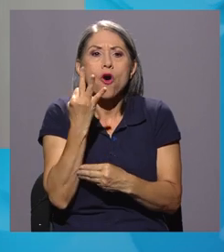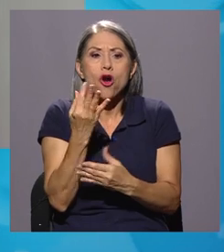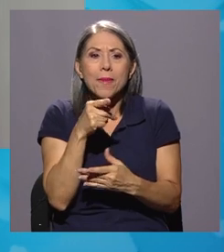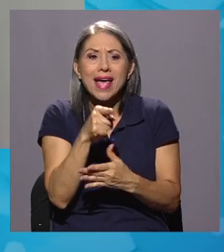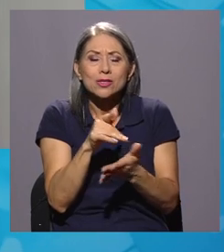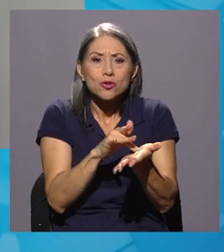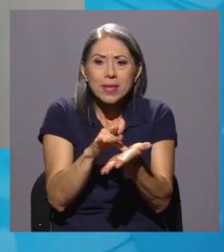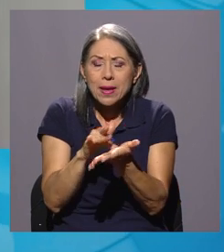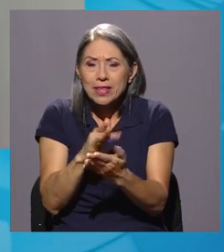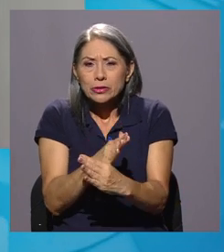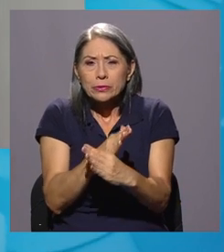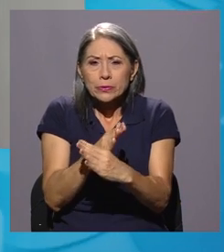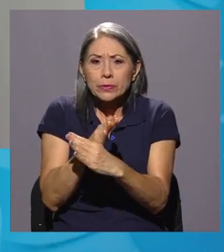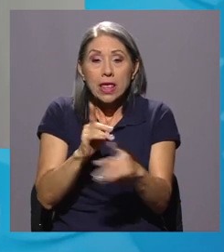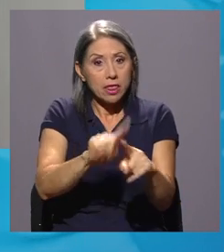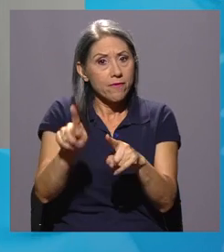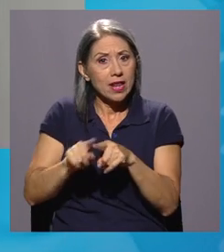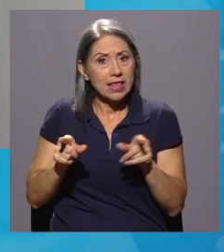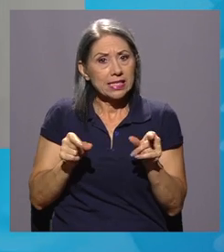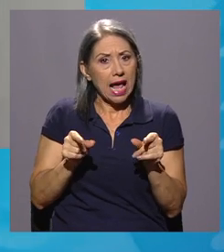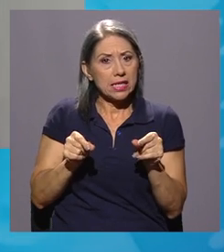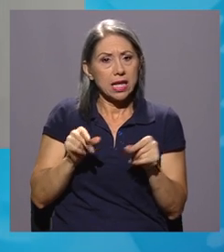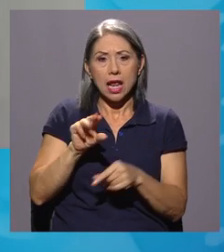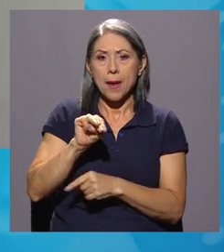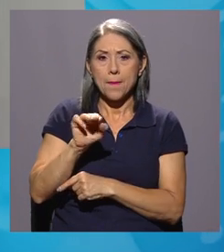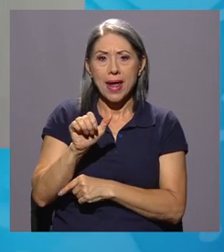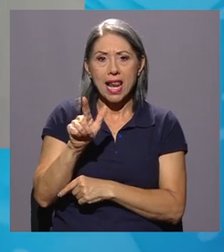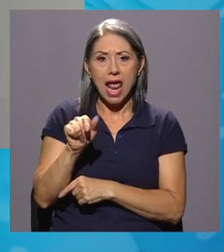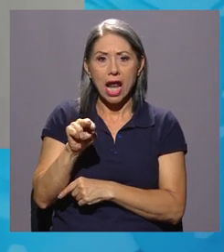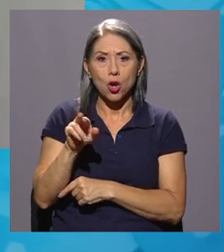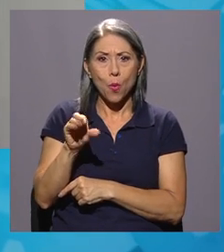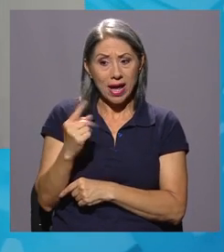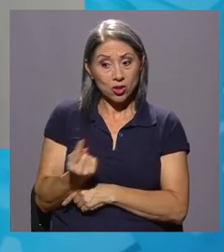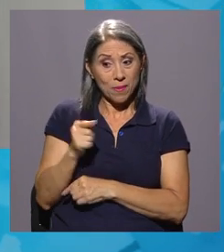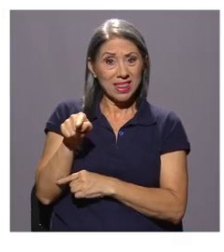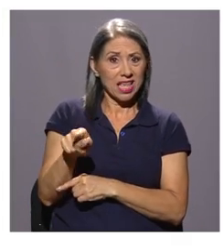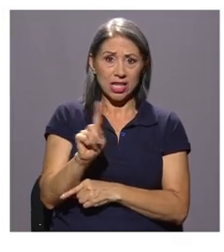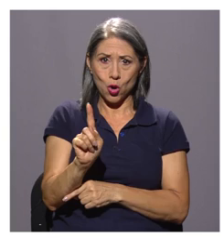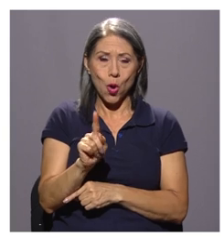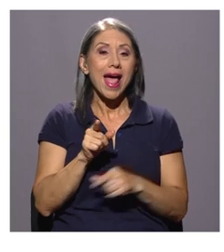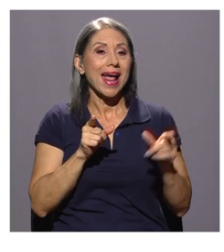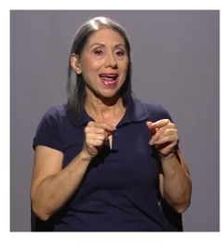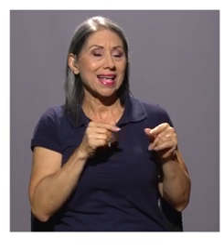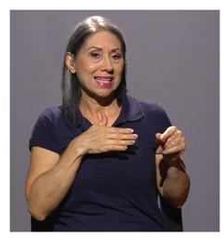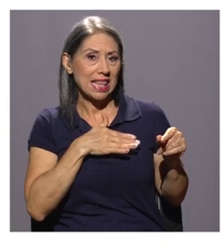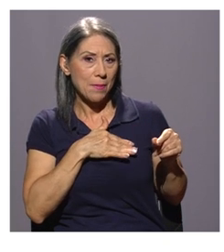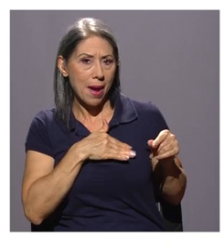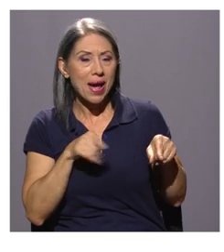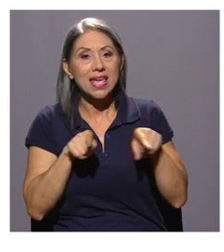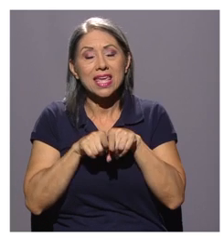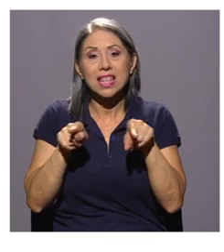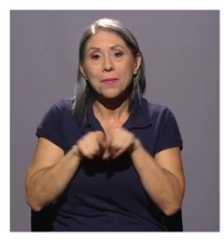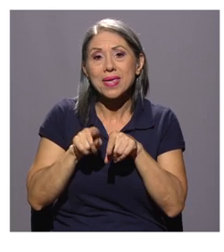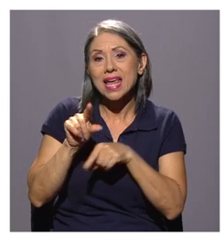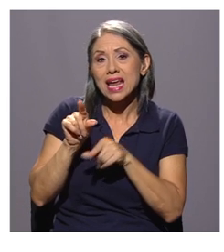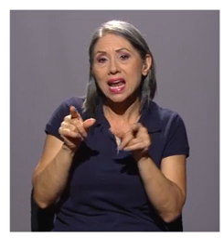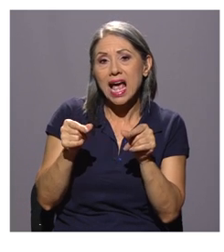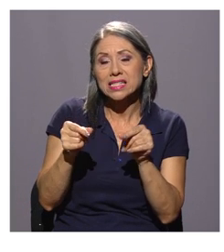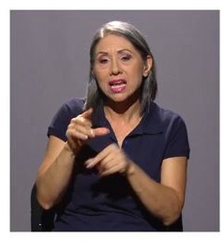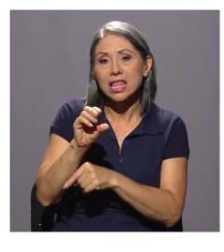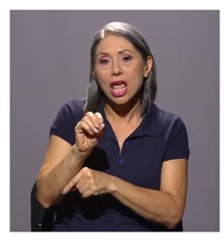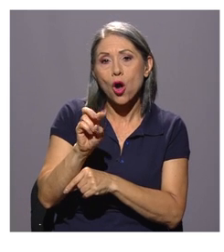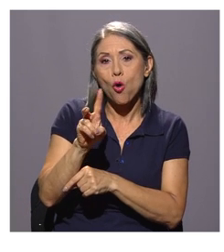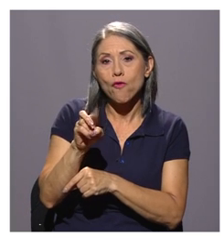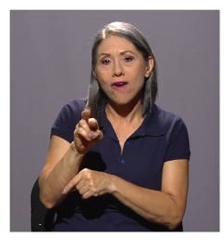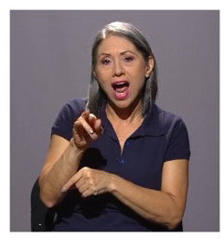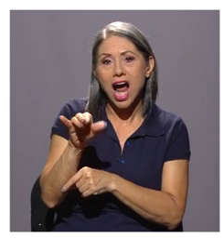objetivo principal en diferentes tipos de cáncer, no solo en melanoma sino también en cáncer de mama y en cáncer de ovario que son como mis